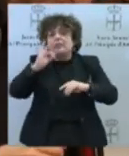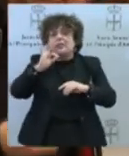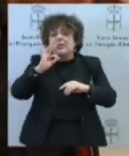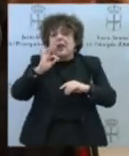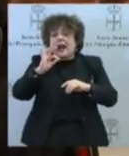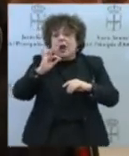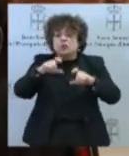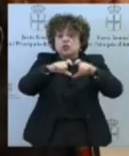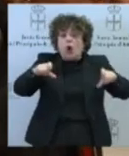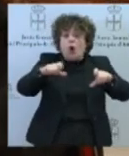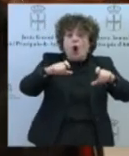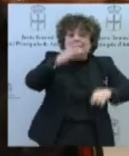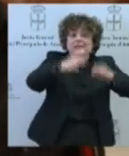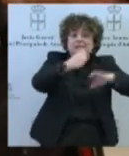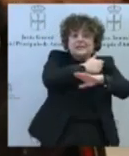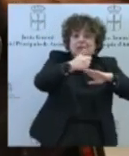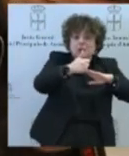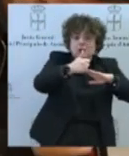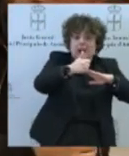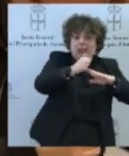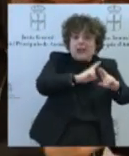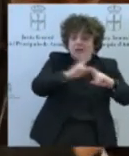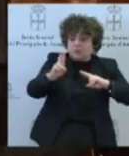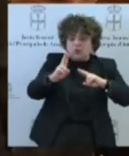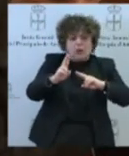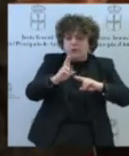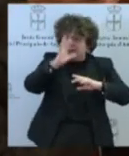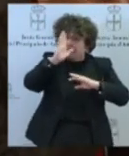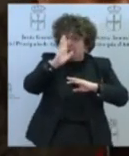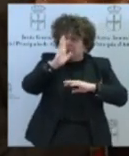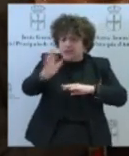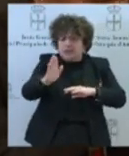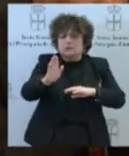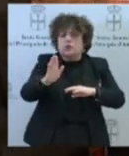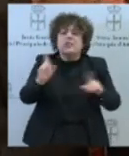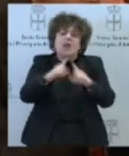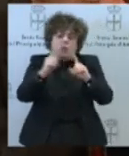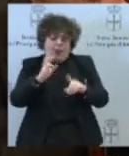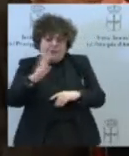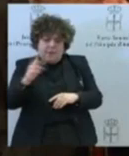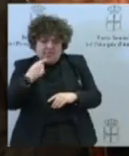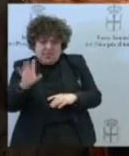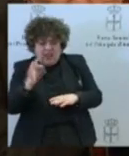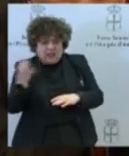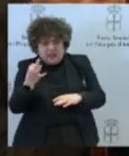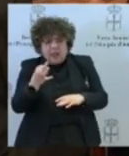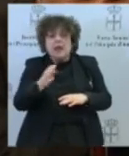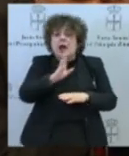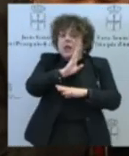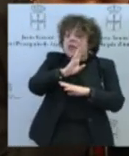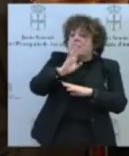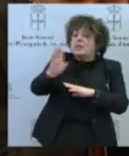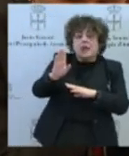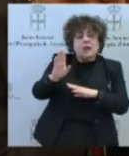otra cosa son los interfugios que ha utilizado el Partido Popular, ha sido contestado de manera tajante por el alto tribunal. Con lo cual, esto queda